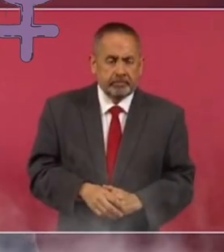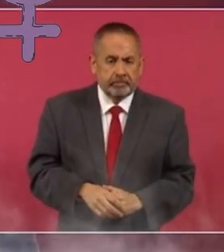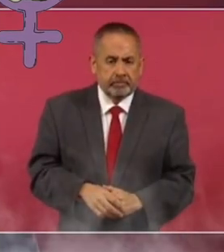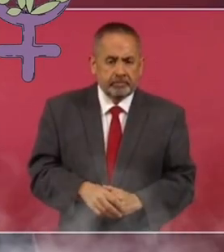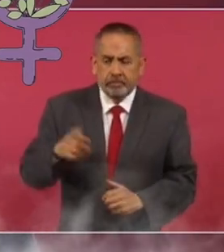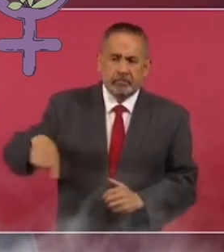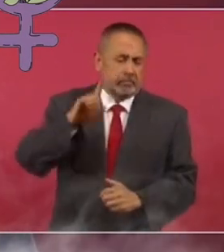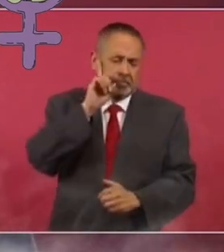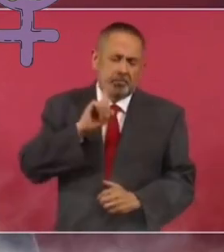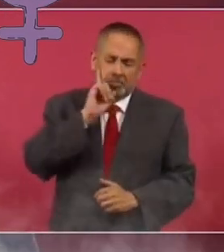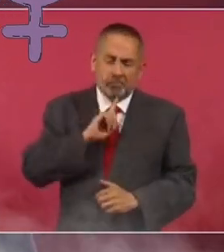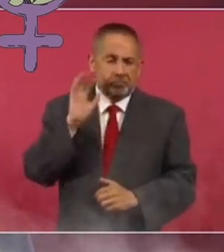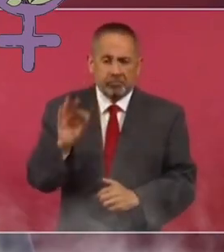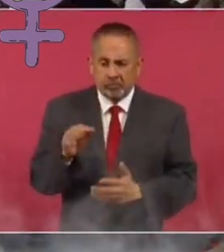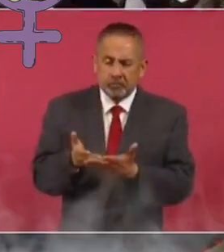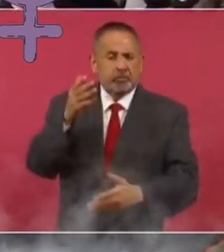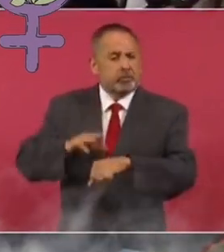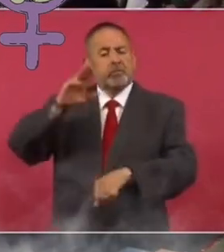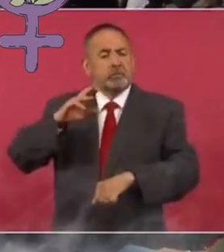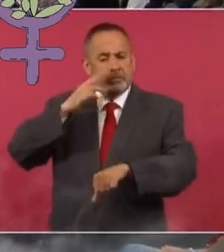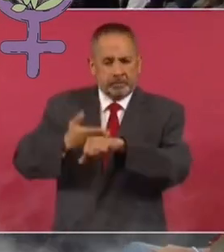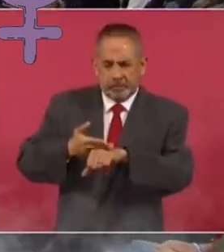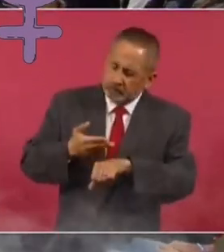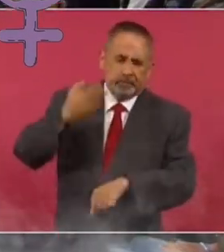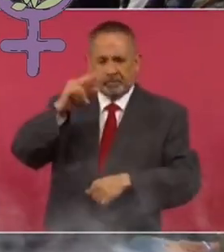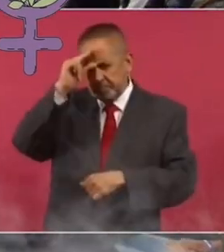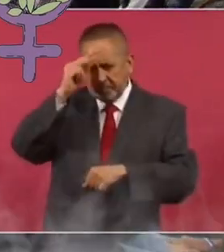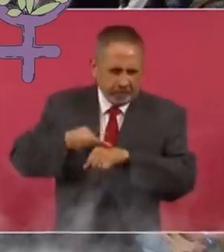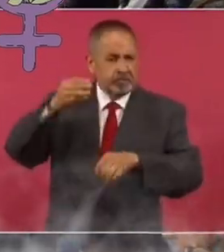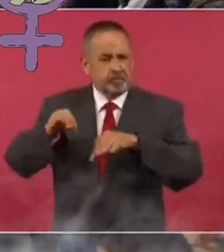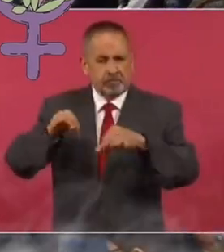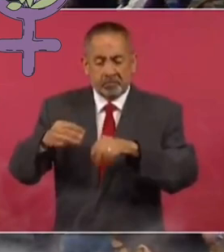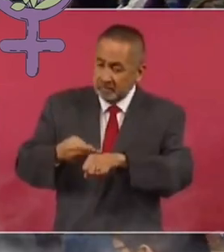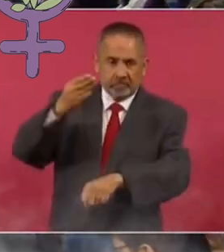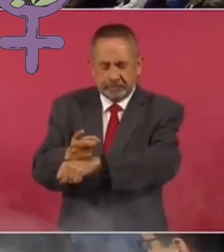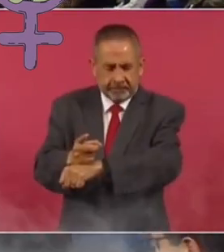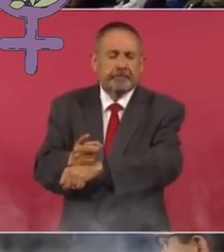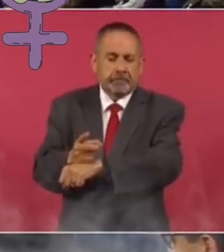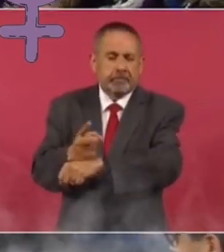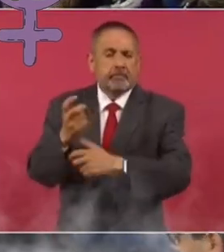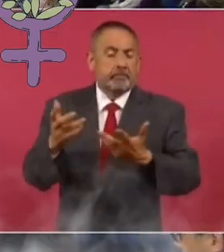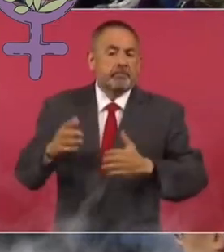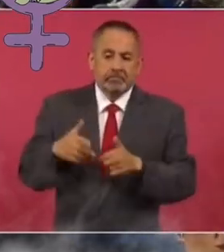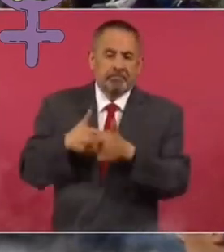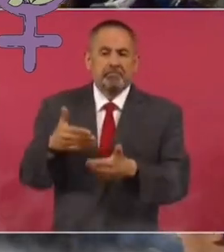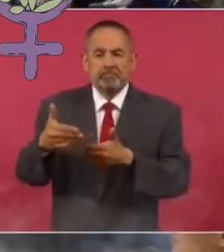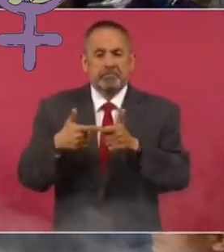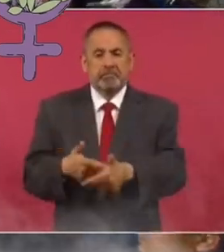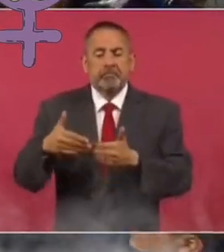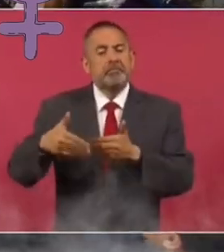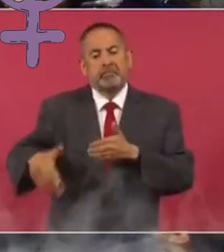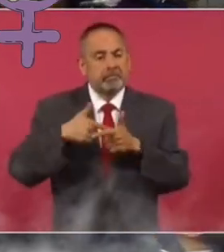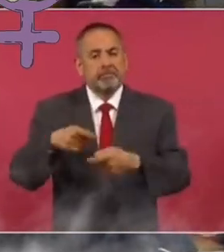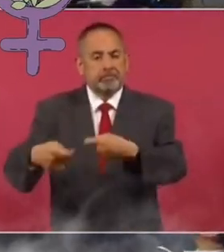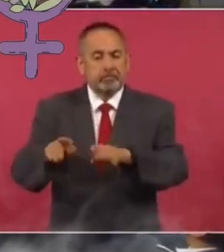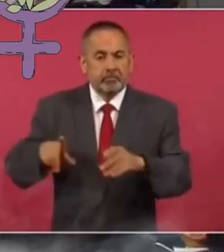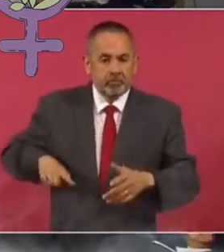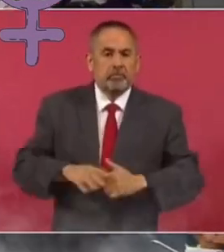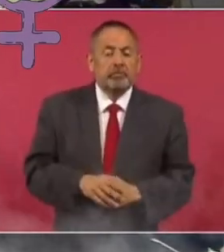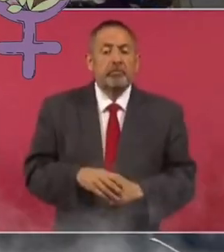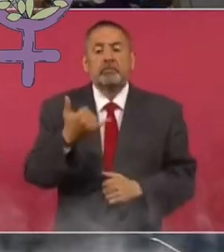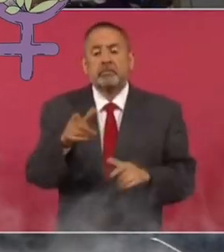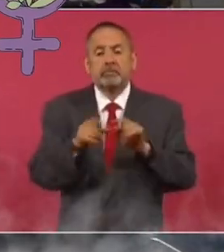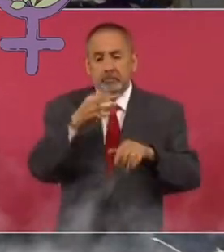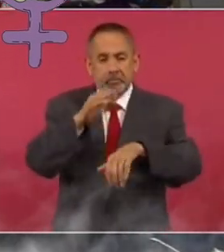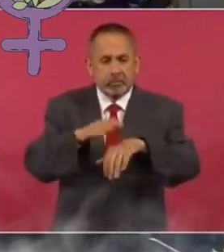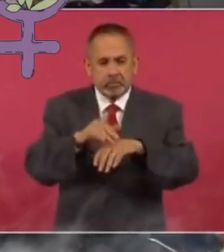y son las mujeres muy responsables, muy inteligentes, muy trabajadoras y muy honradas. Entonces van a seguir adelante en el gobierno. Y